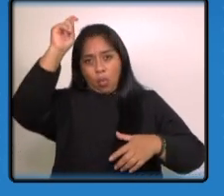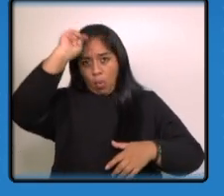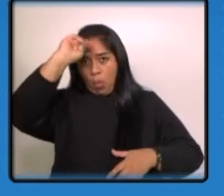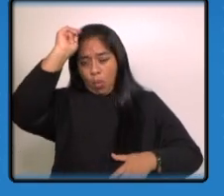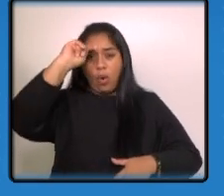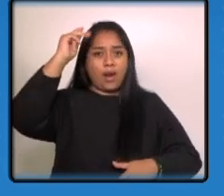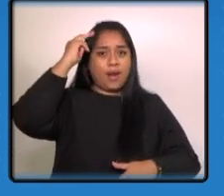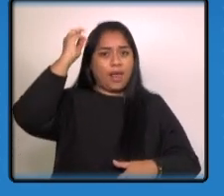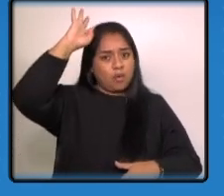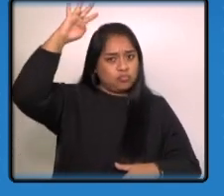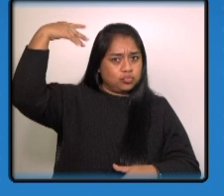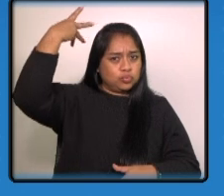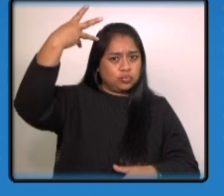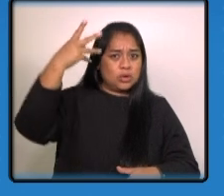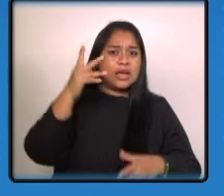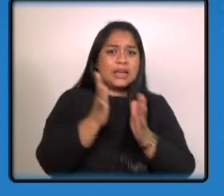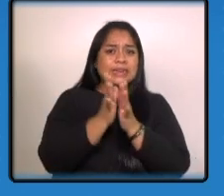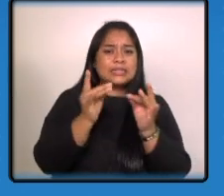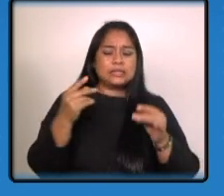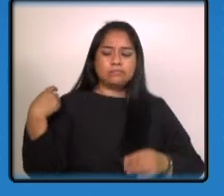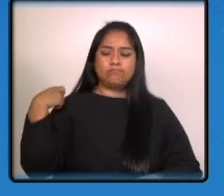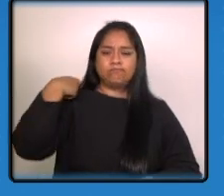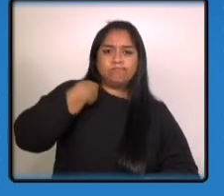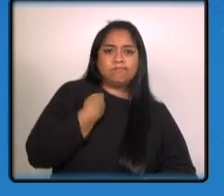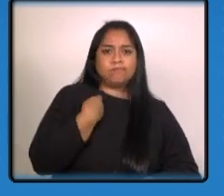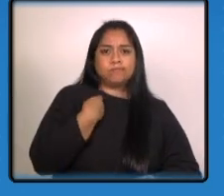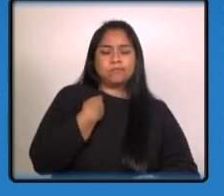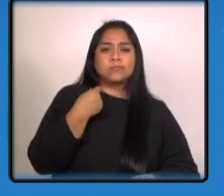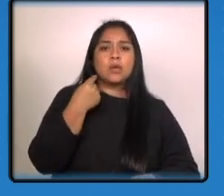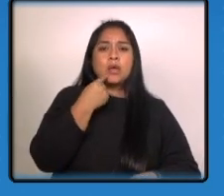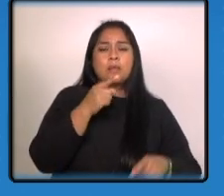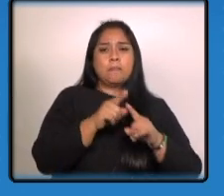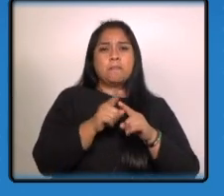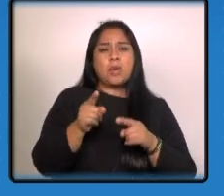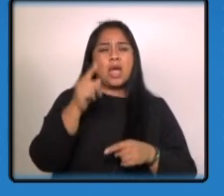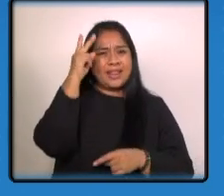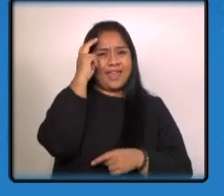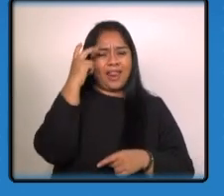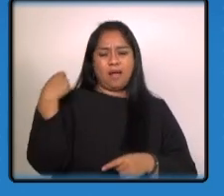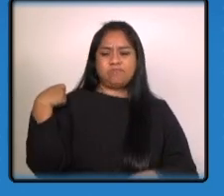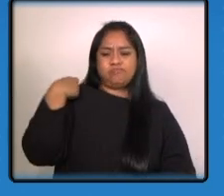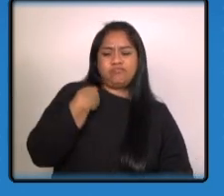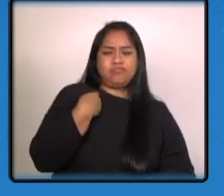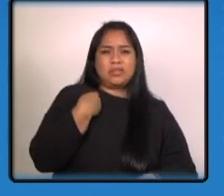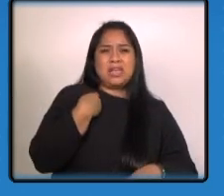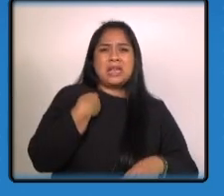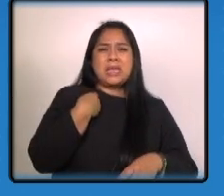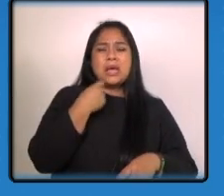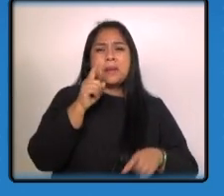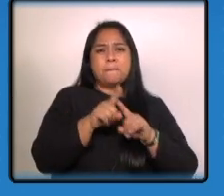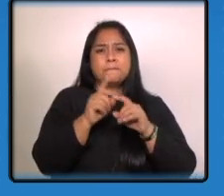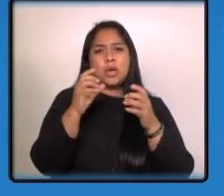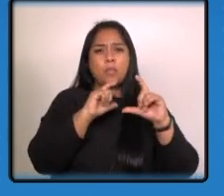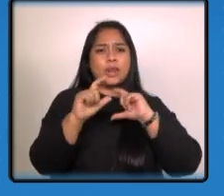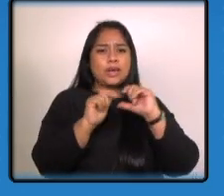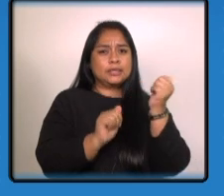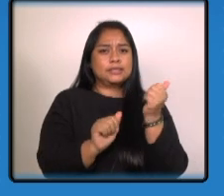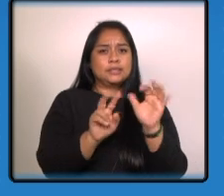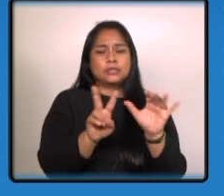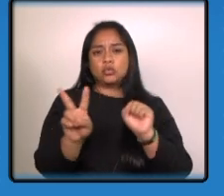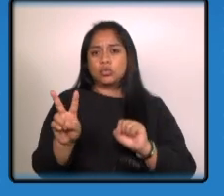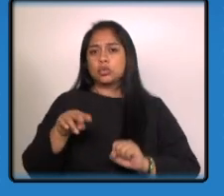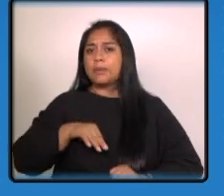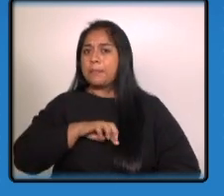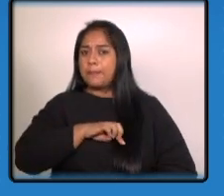gris y una cartera negra con pedrería en frente cualquier información comunicarse al 1572 del ministerio público